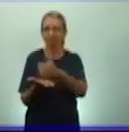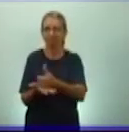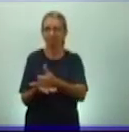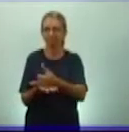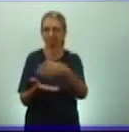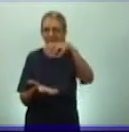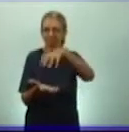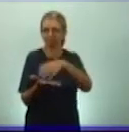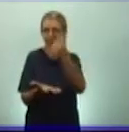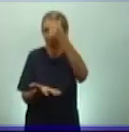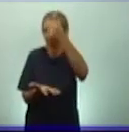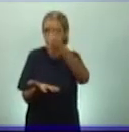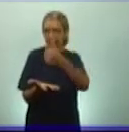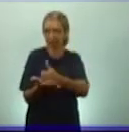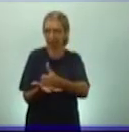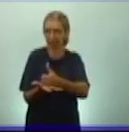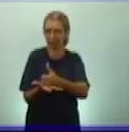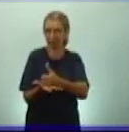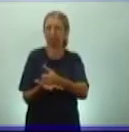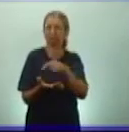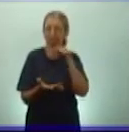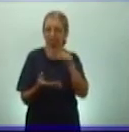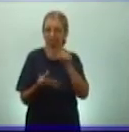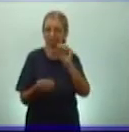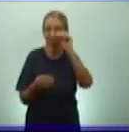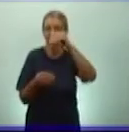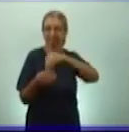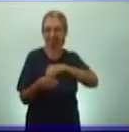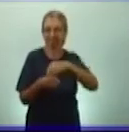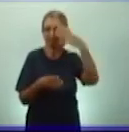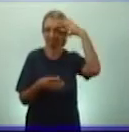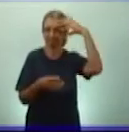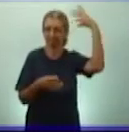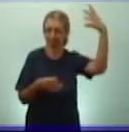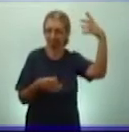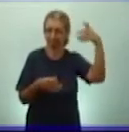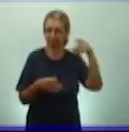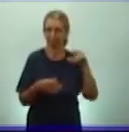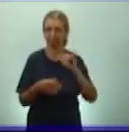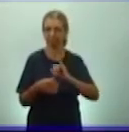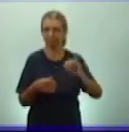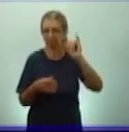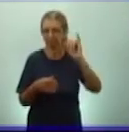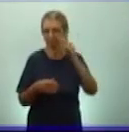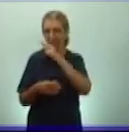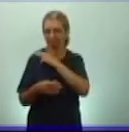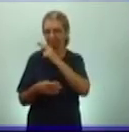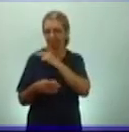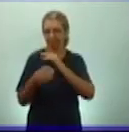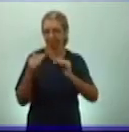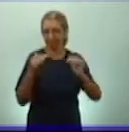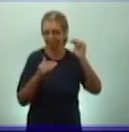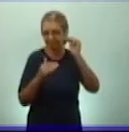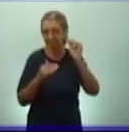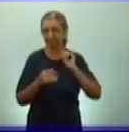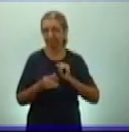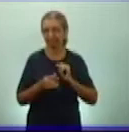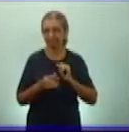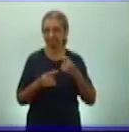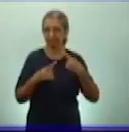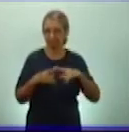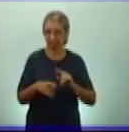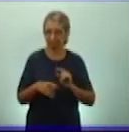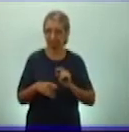de la civilización Inca era el Cusco, donde radicaba allí el Inca o el jefe principal. Pero además